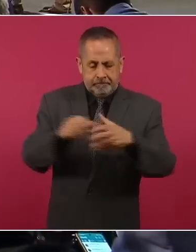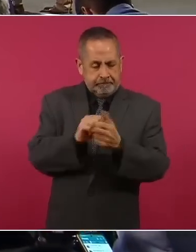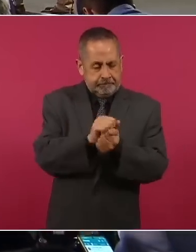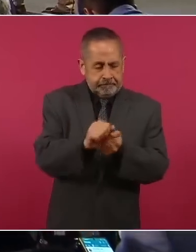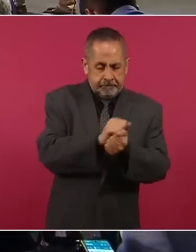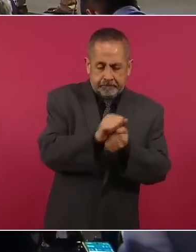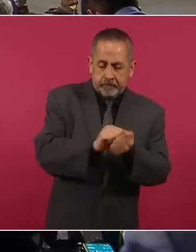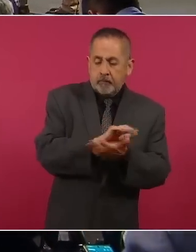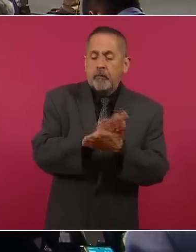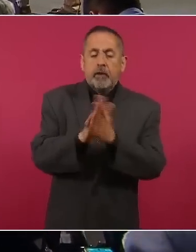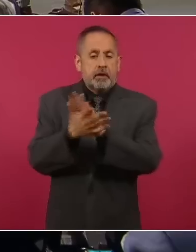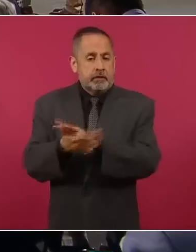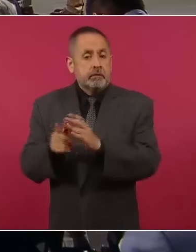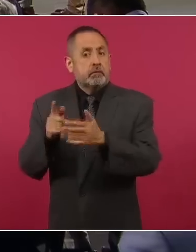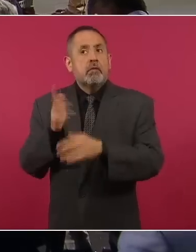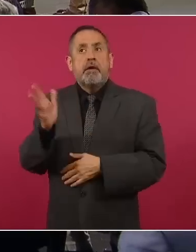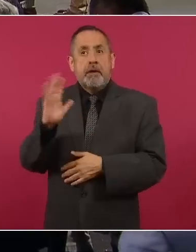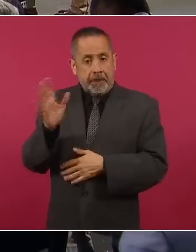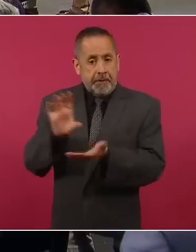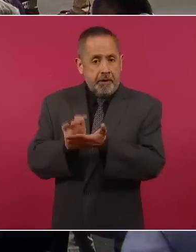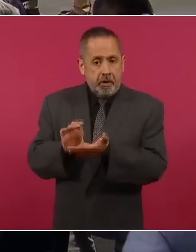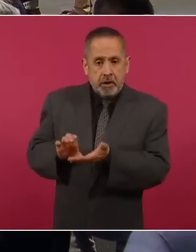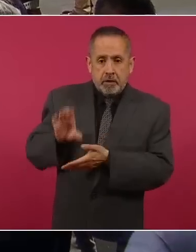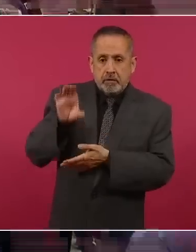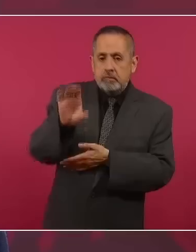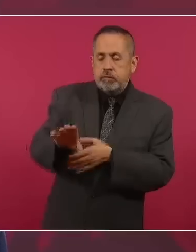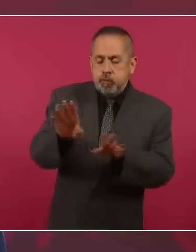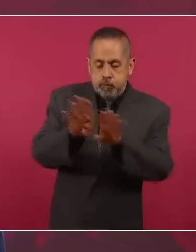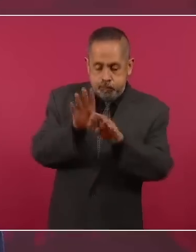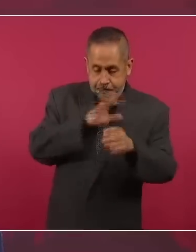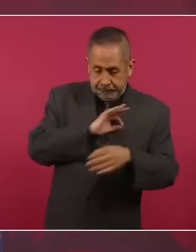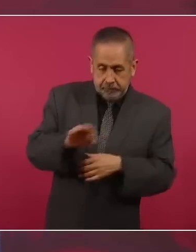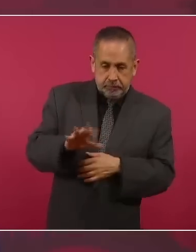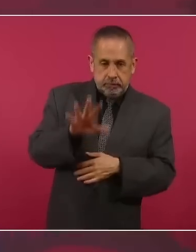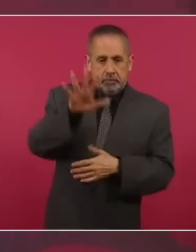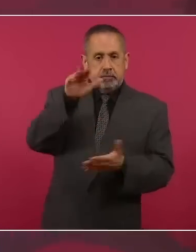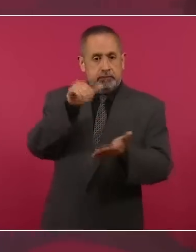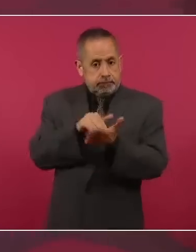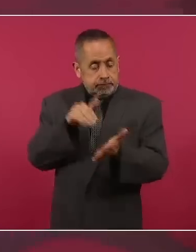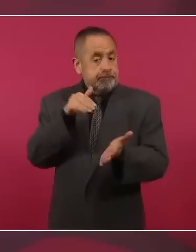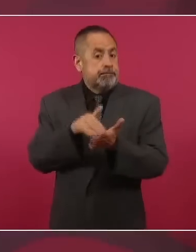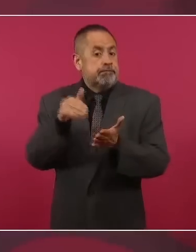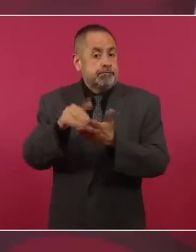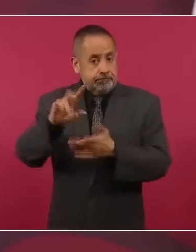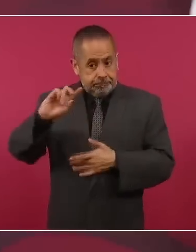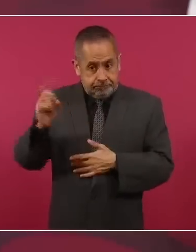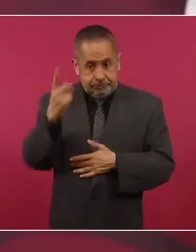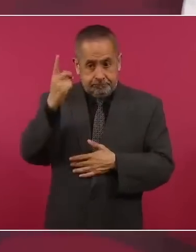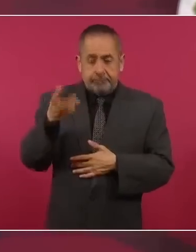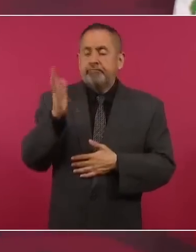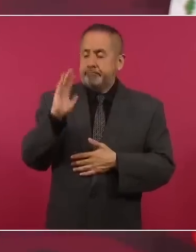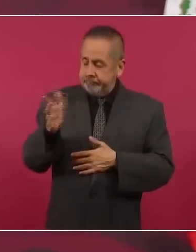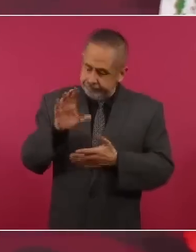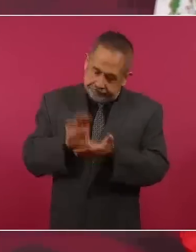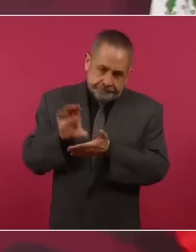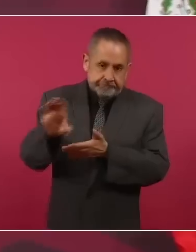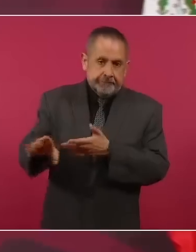con una inversión de alrededor de cinco mil millones de dólares y